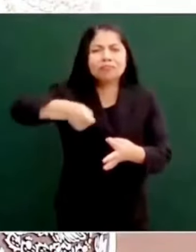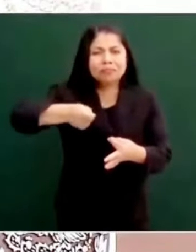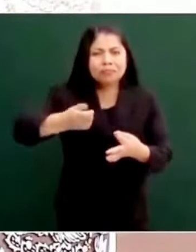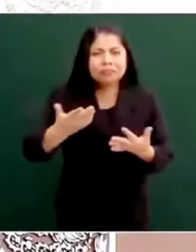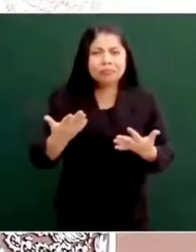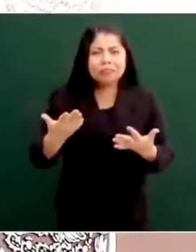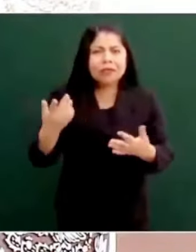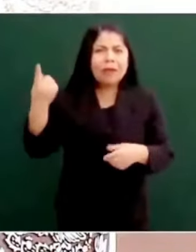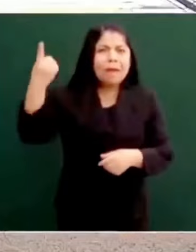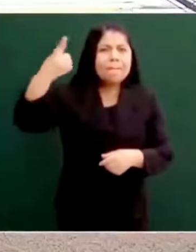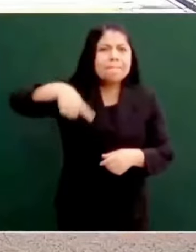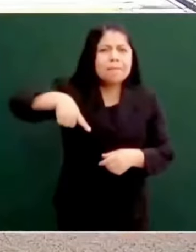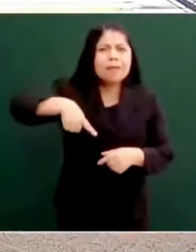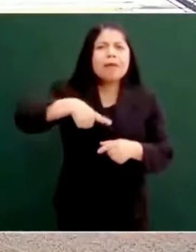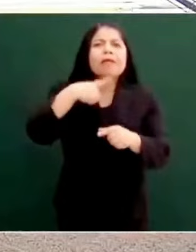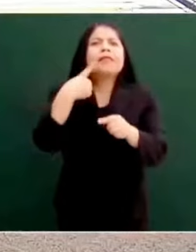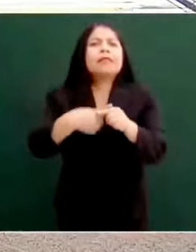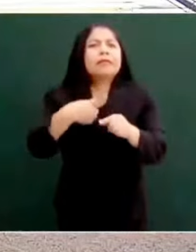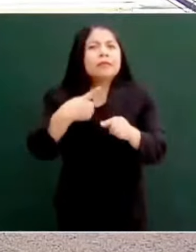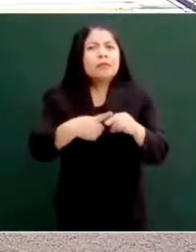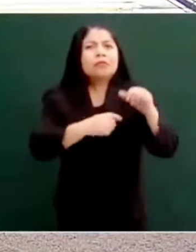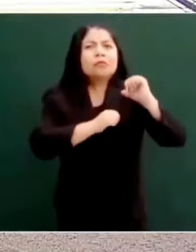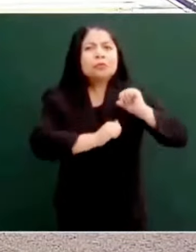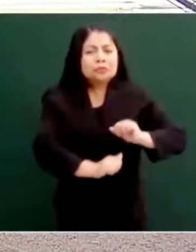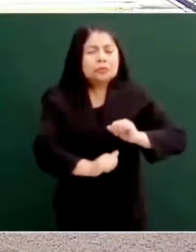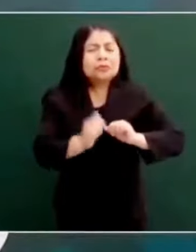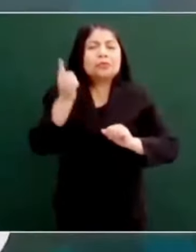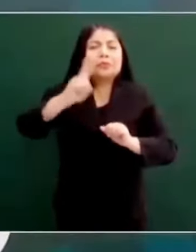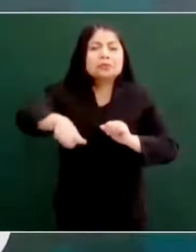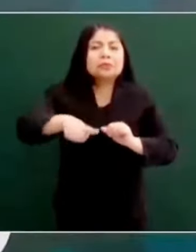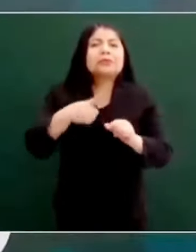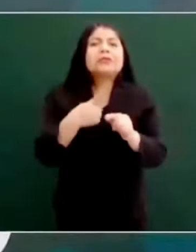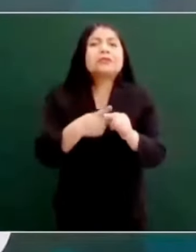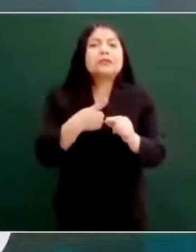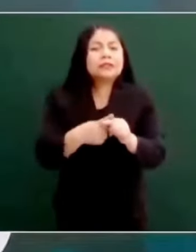porque esa es una mafia, vamos enfrentando a una mafia,